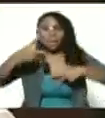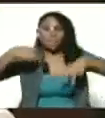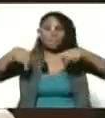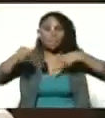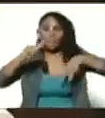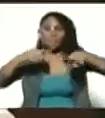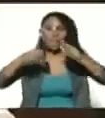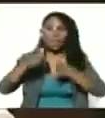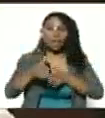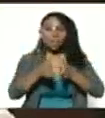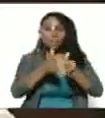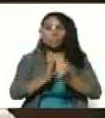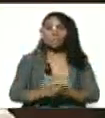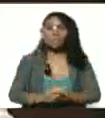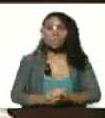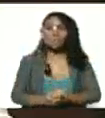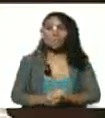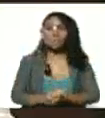por un bulevar.